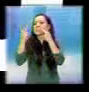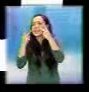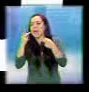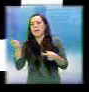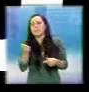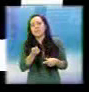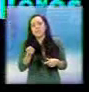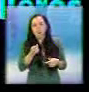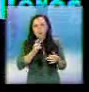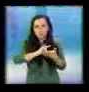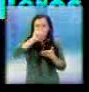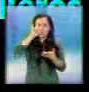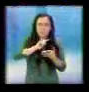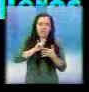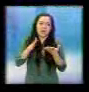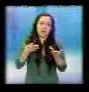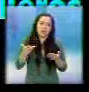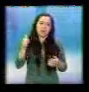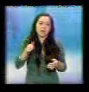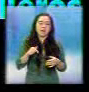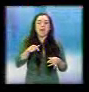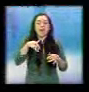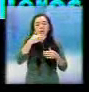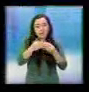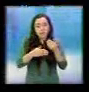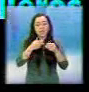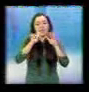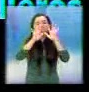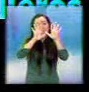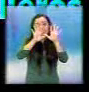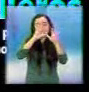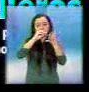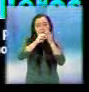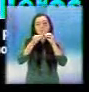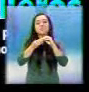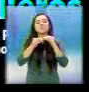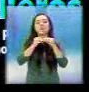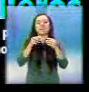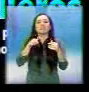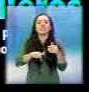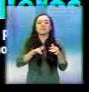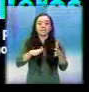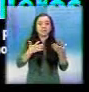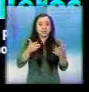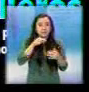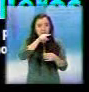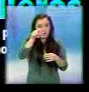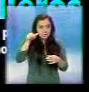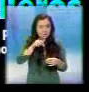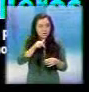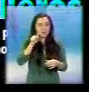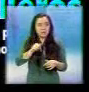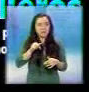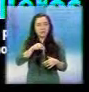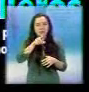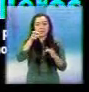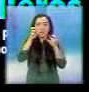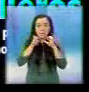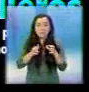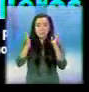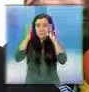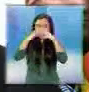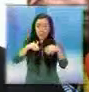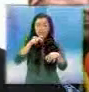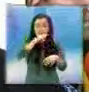Paso 10. No ponga de canciller a Harold Caballeros. No seguir este paso puede provocar la caída de su gobierno.